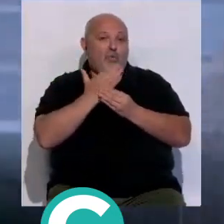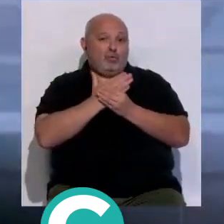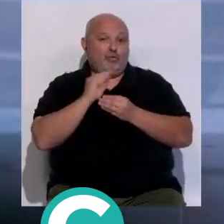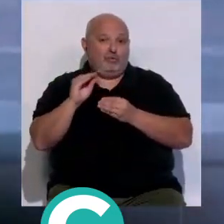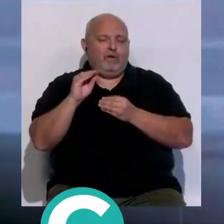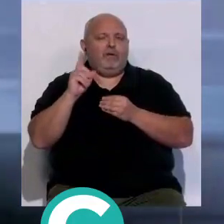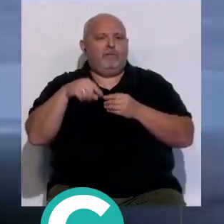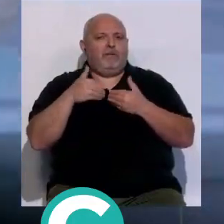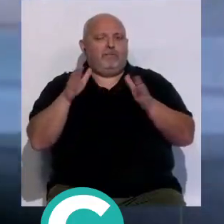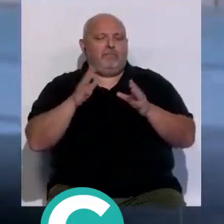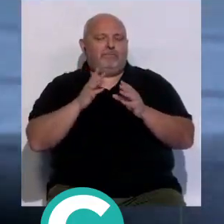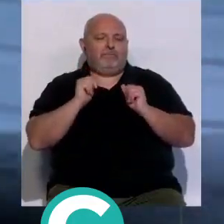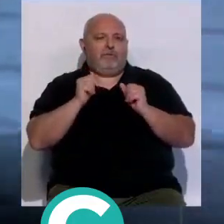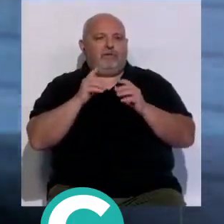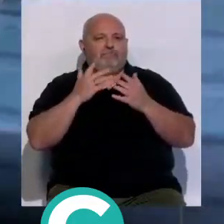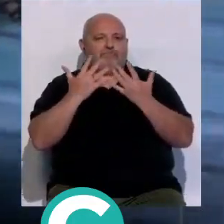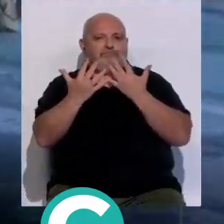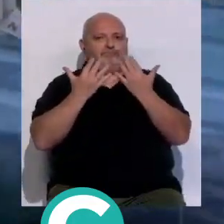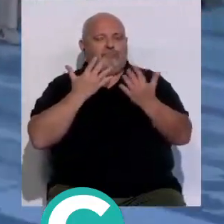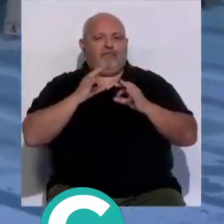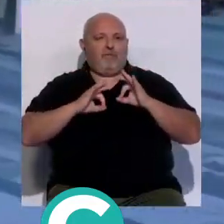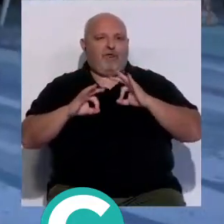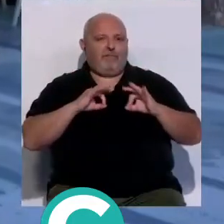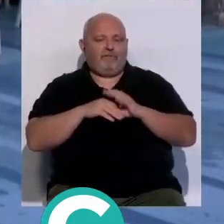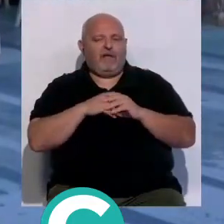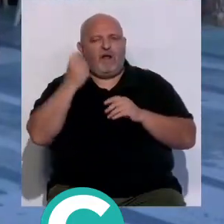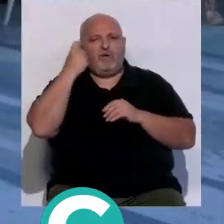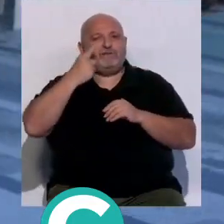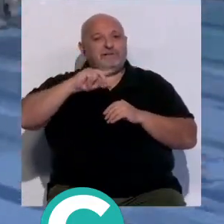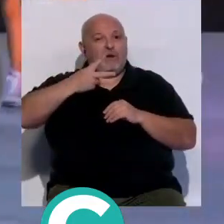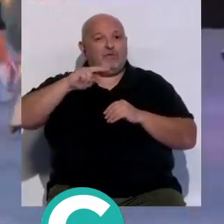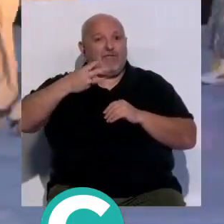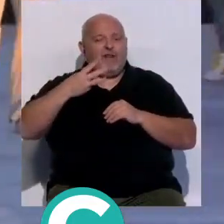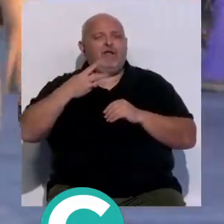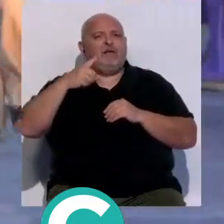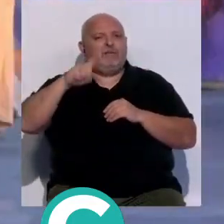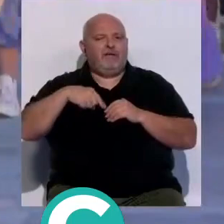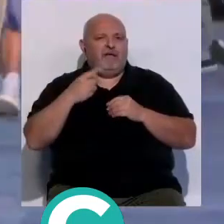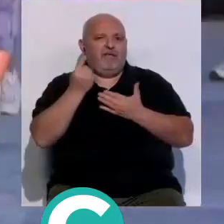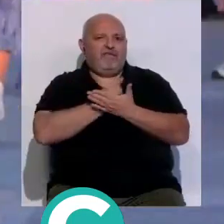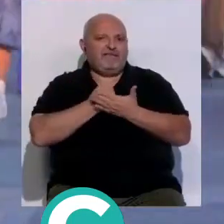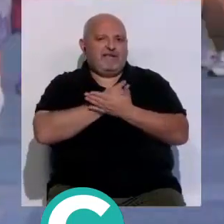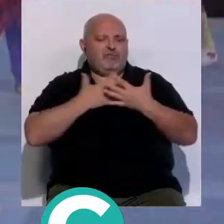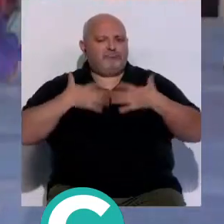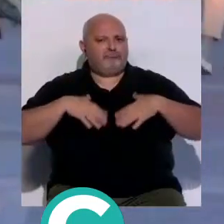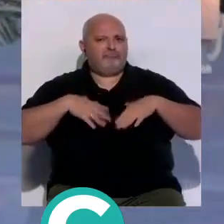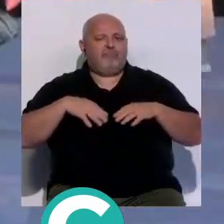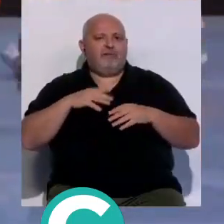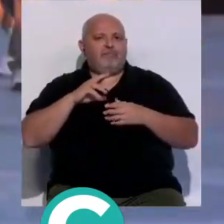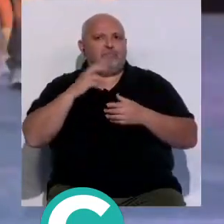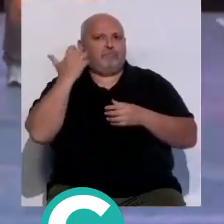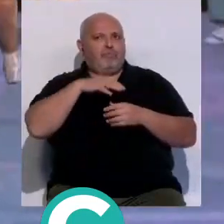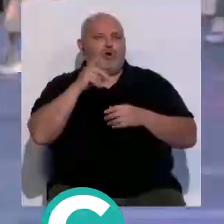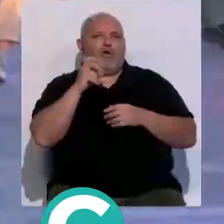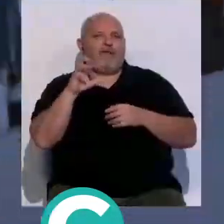la escuela abría el pase el alumnado de segundo y tercero presentó sus diseños basados en la tendencia